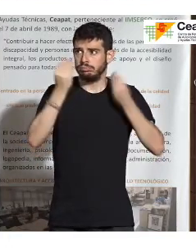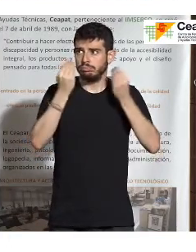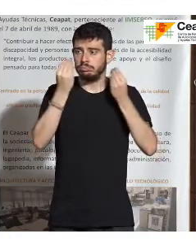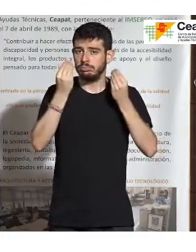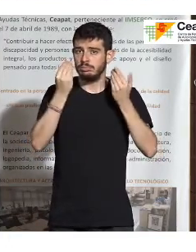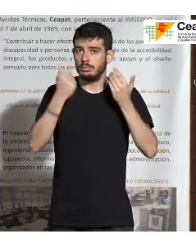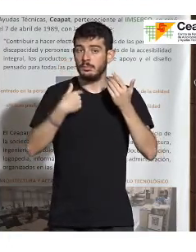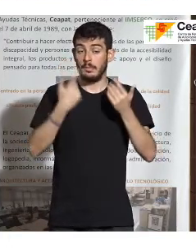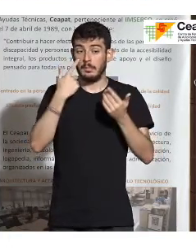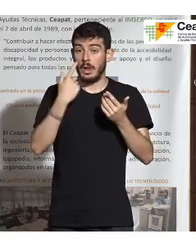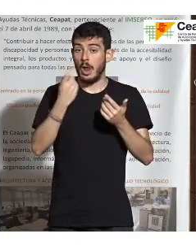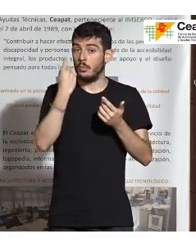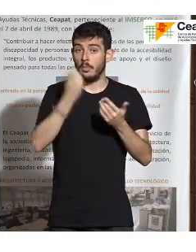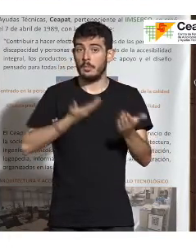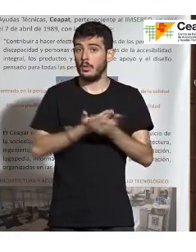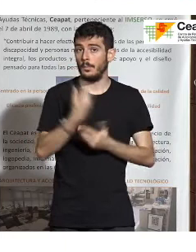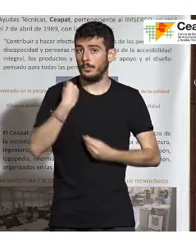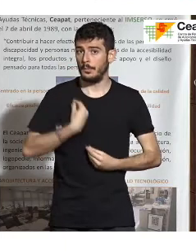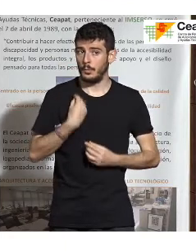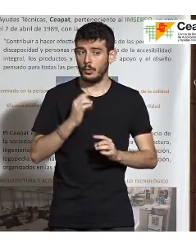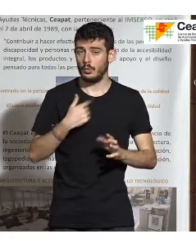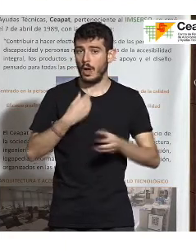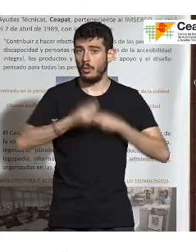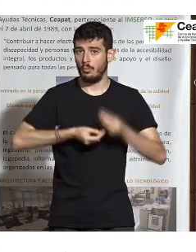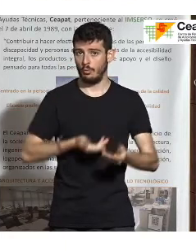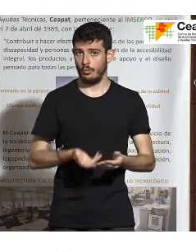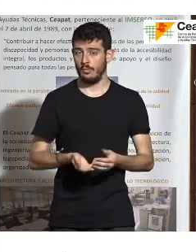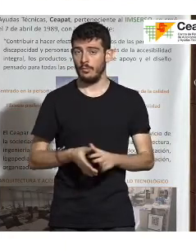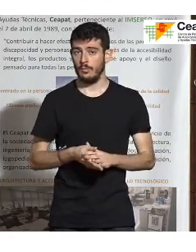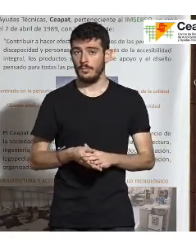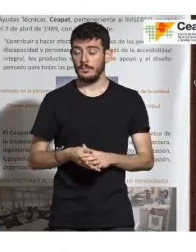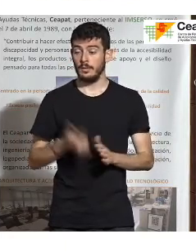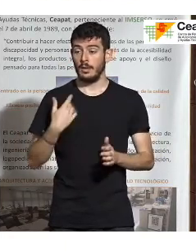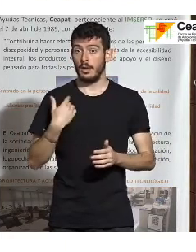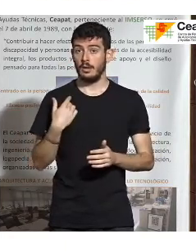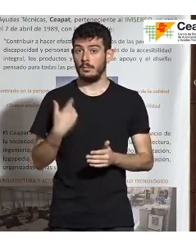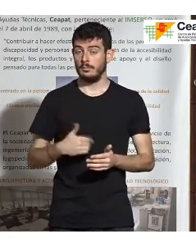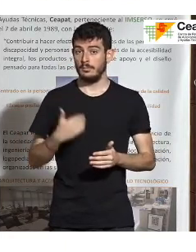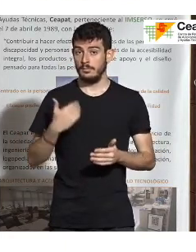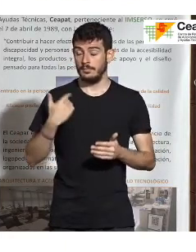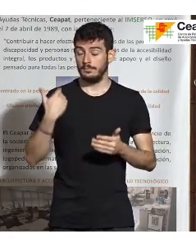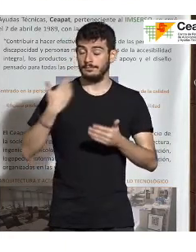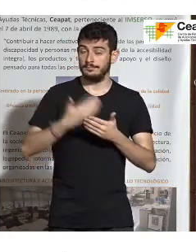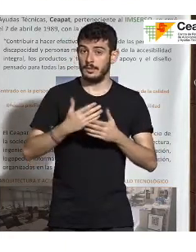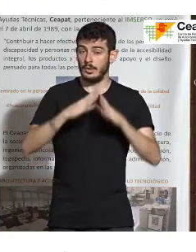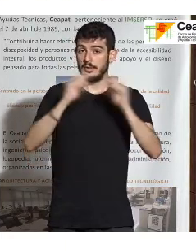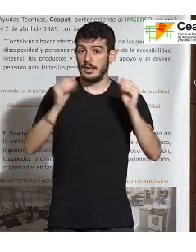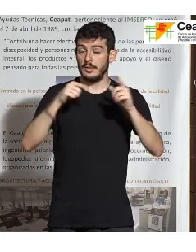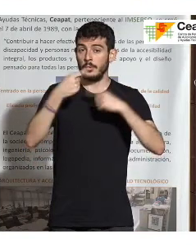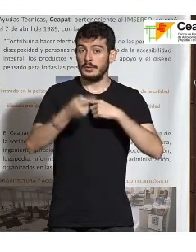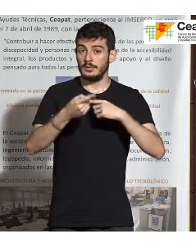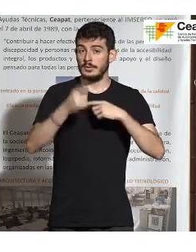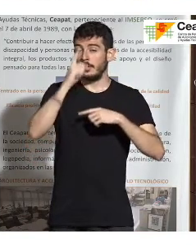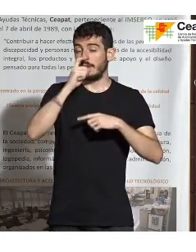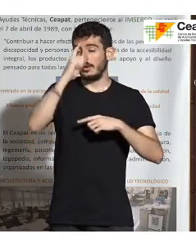que le pido a mis alumnos que hagan». Luego, cuando uno, después de muchos años después de haber pasado por la universidad, se acuerda como de los